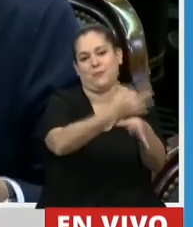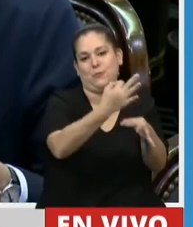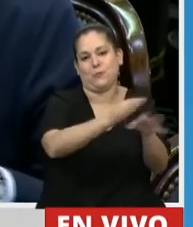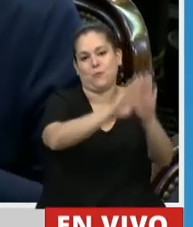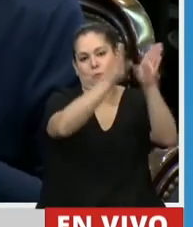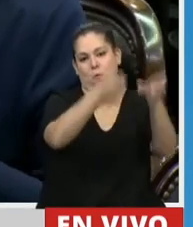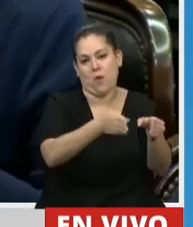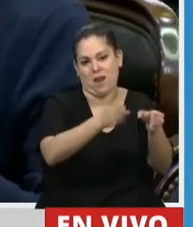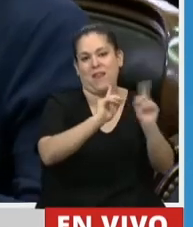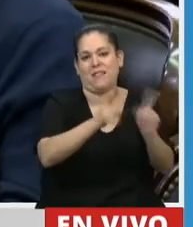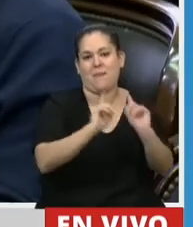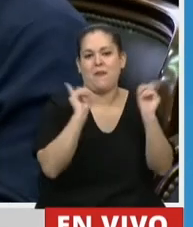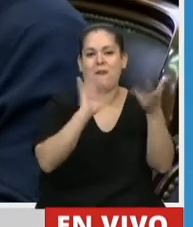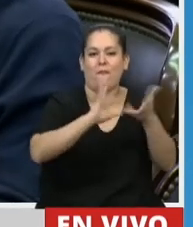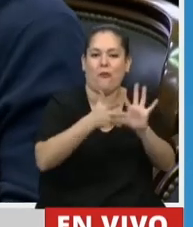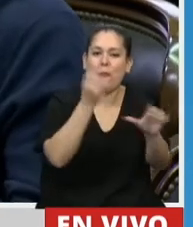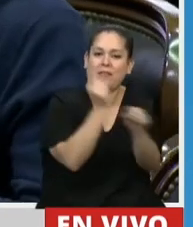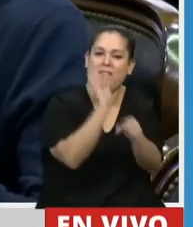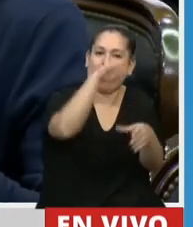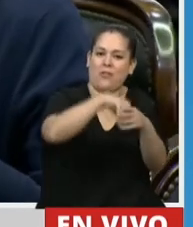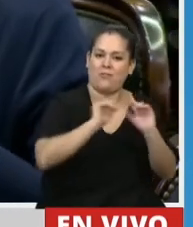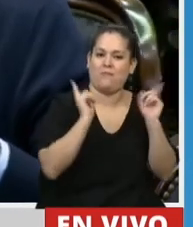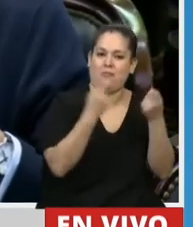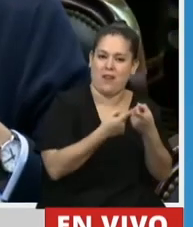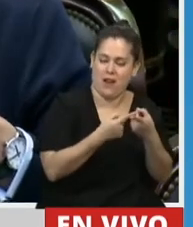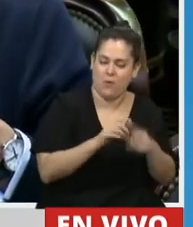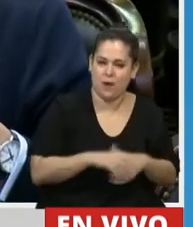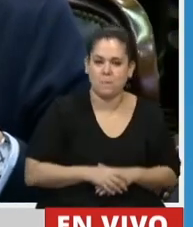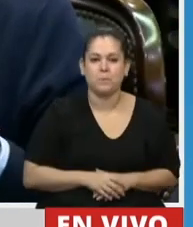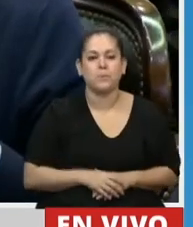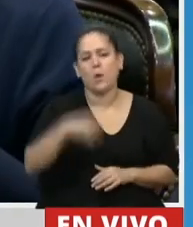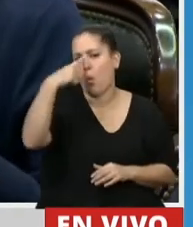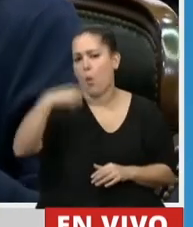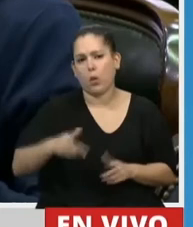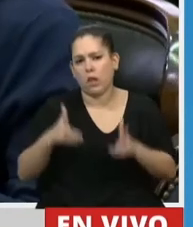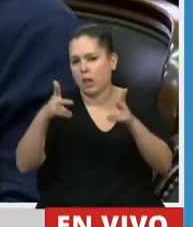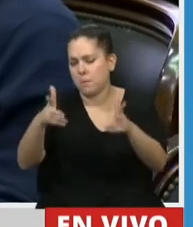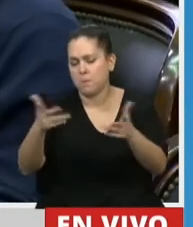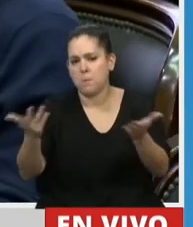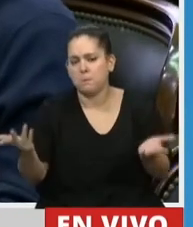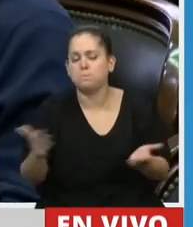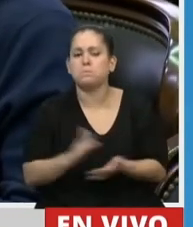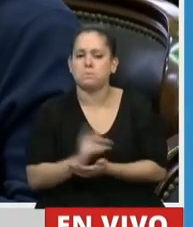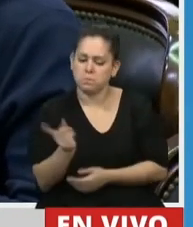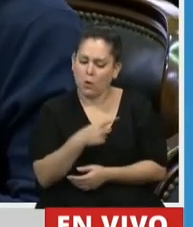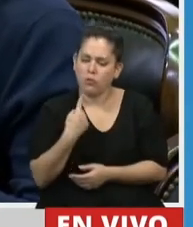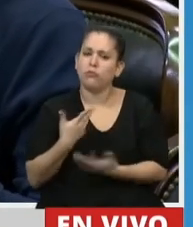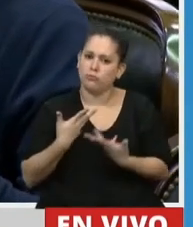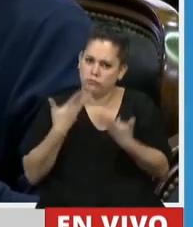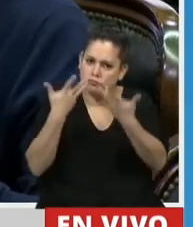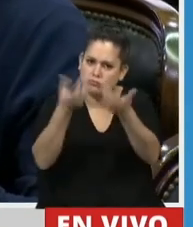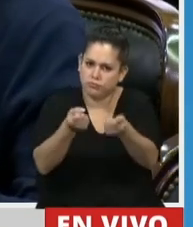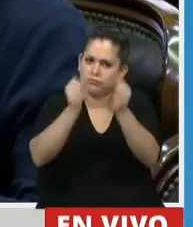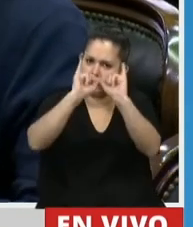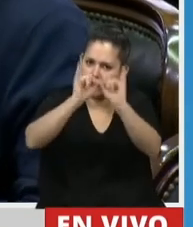el dispositivo del aula. Y con esto voy terminando, señora Presidenta. Nosotros vamos a acompañar,